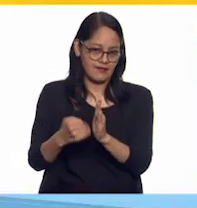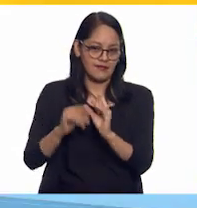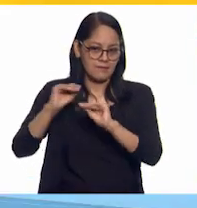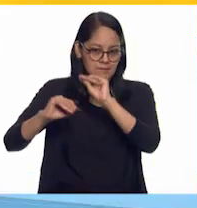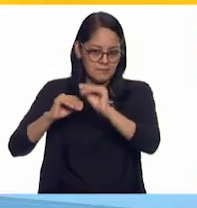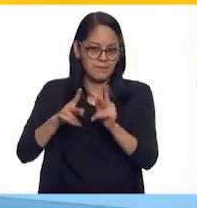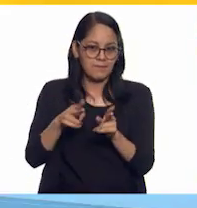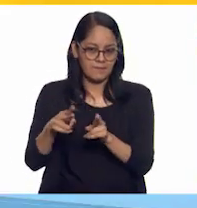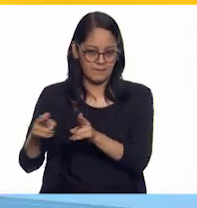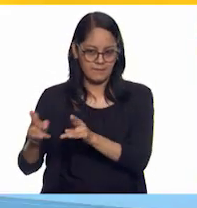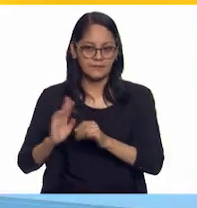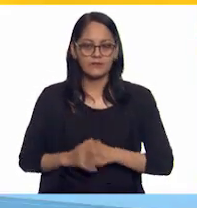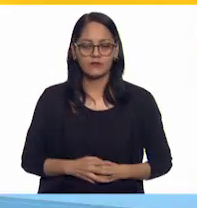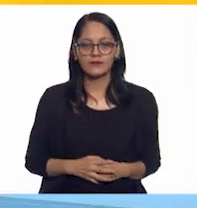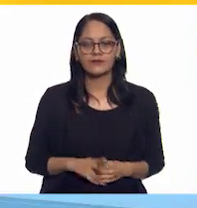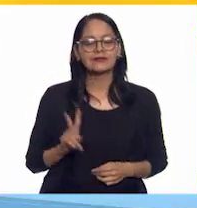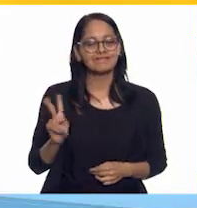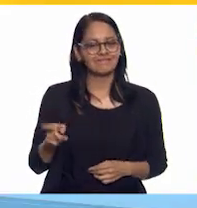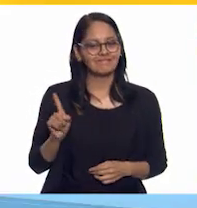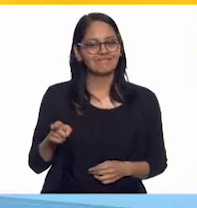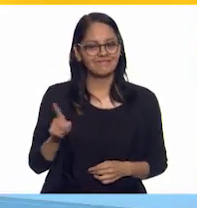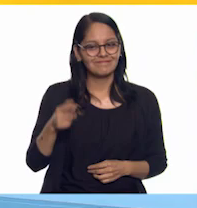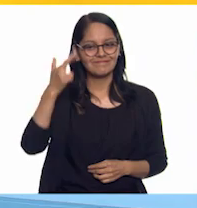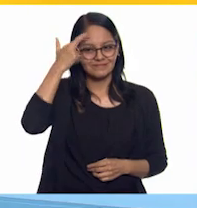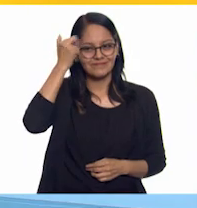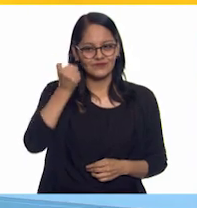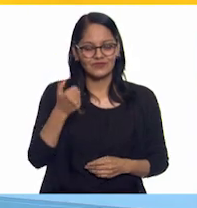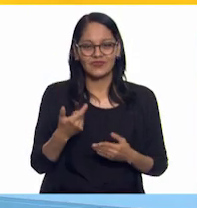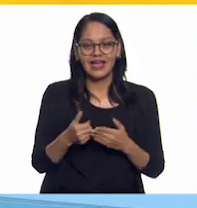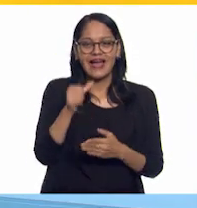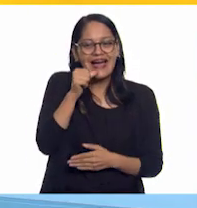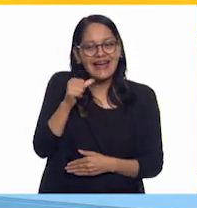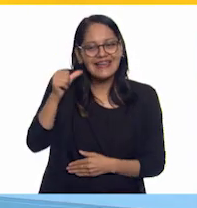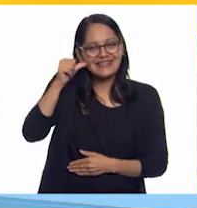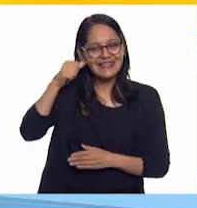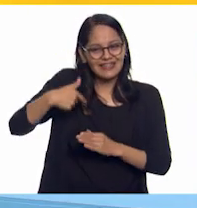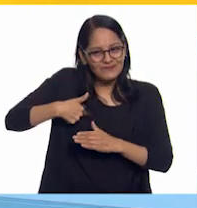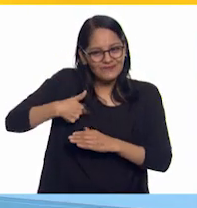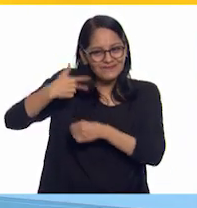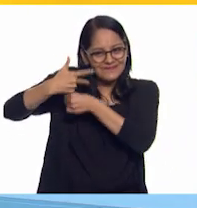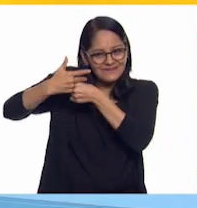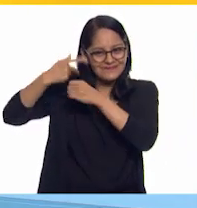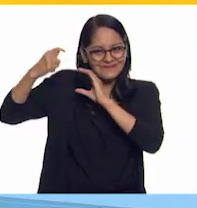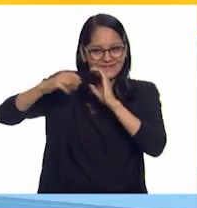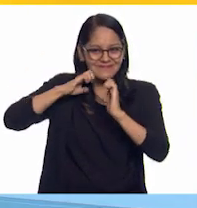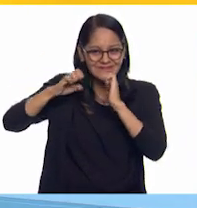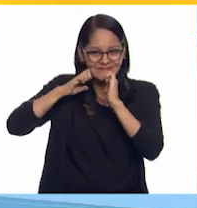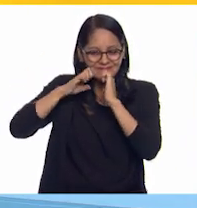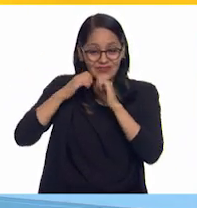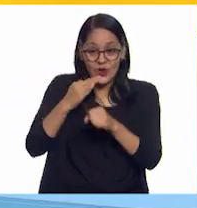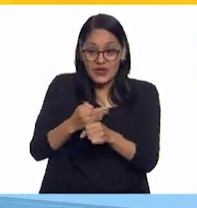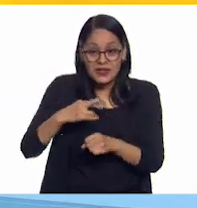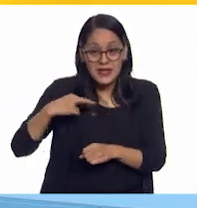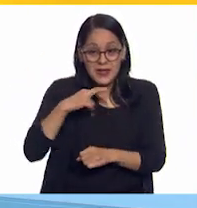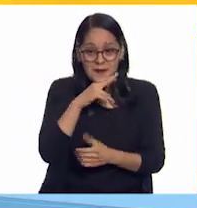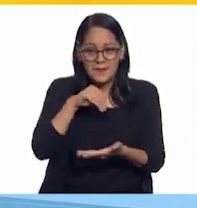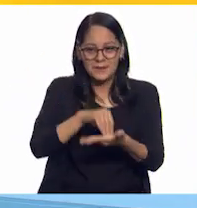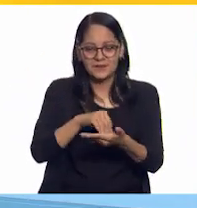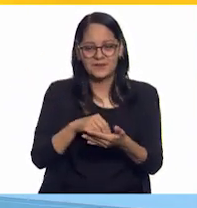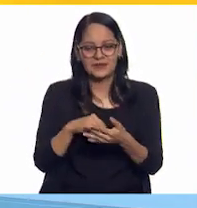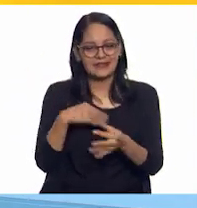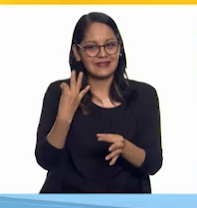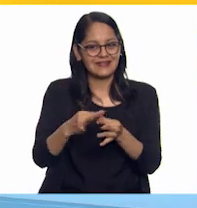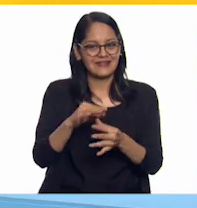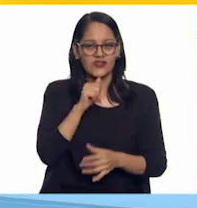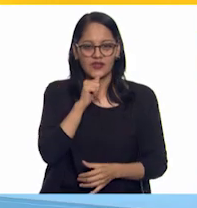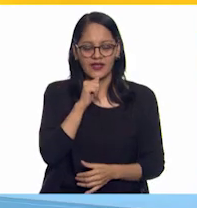Ahora que lo mencionas, lo mío apenas lo grabaron ayer. Sí, es muy pronto para que estuviera listo. Gracias por decirme